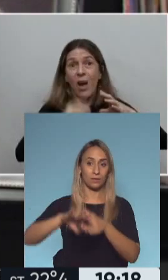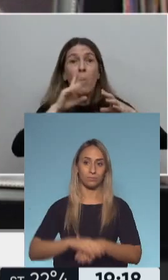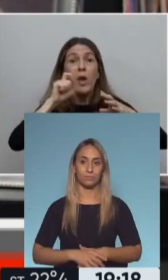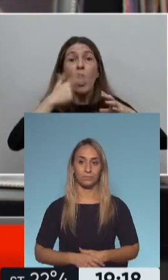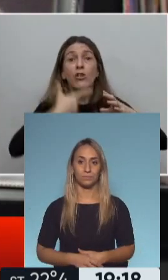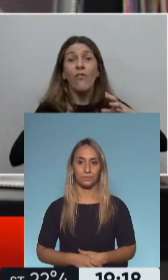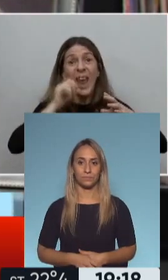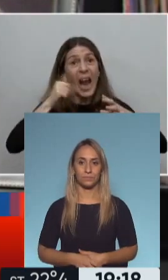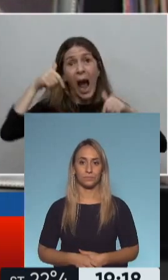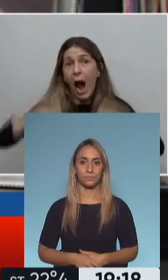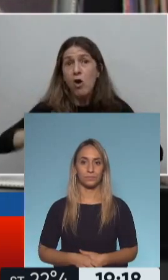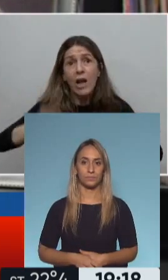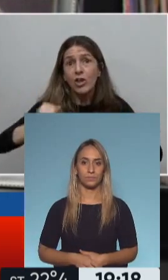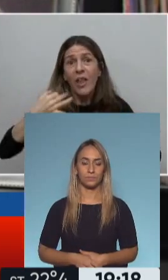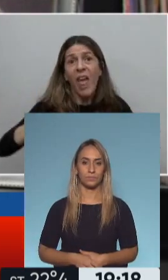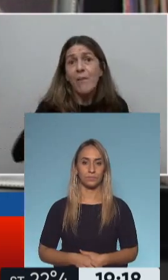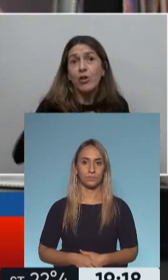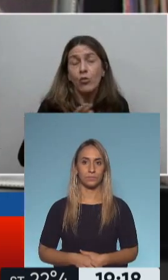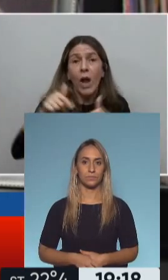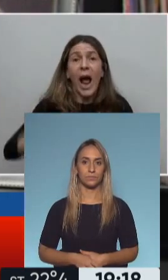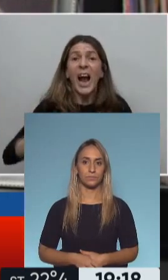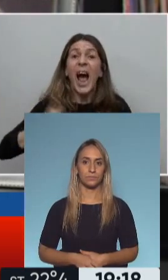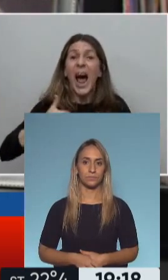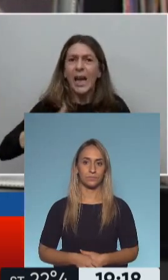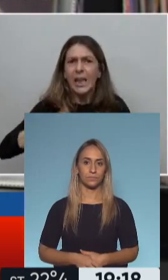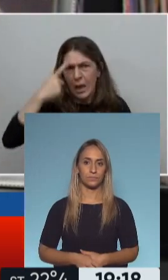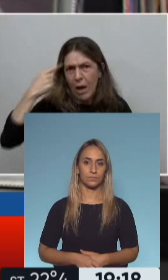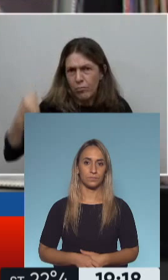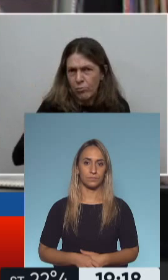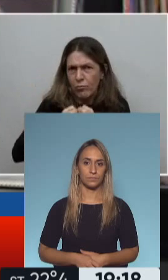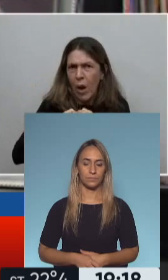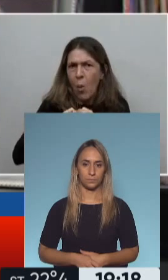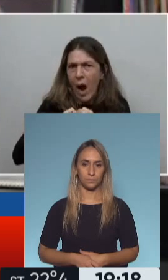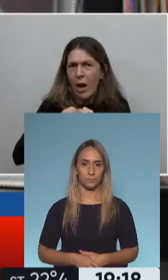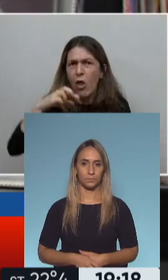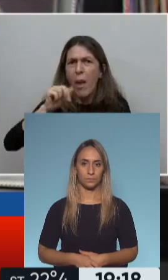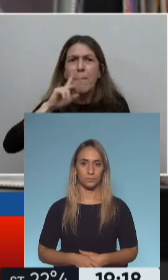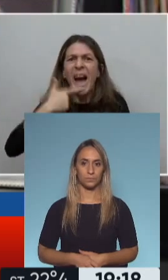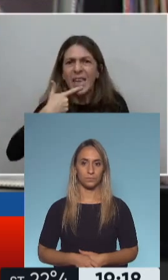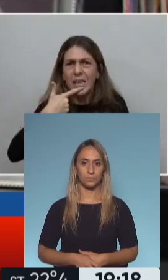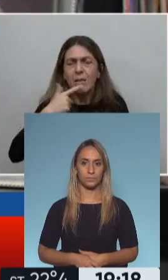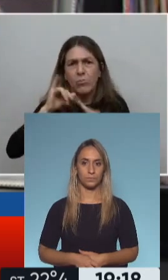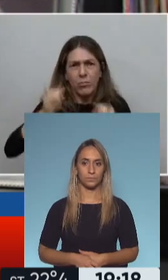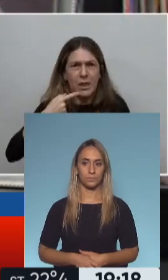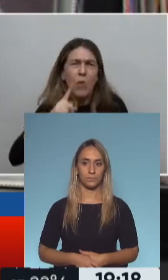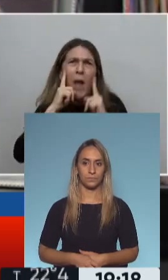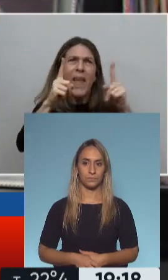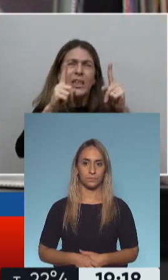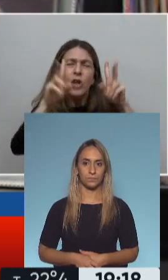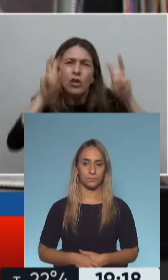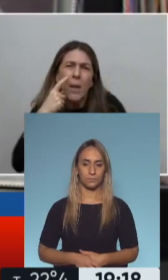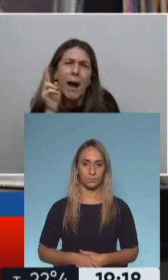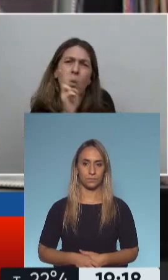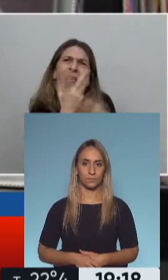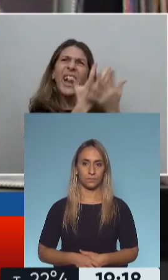nunca. En Argentina honramos el Acuerdo de París, incrementando la ambición climática. He